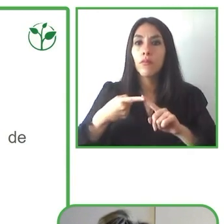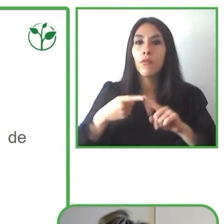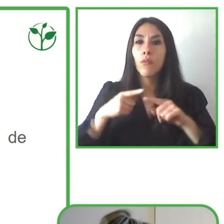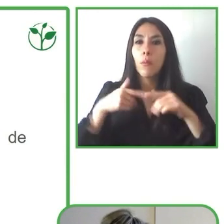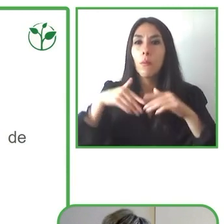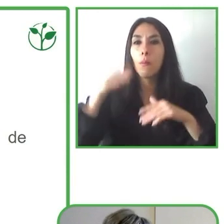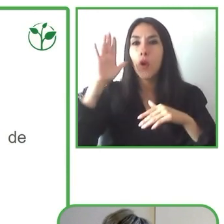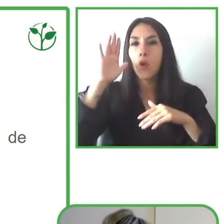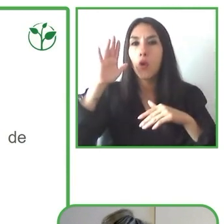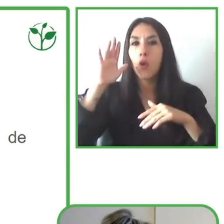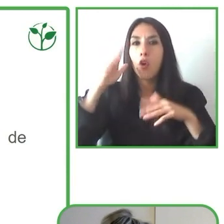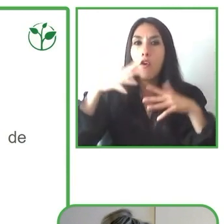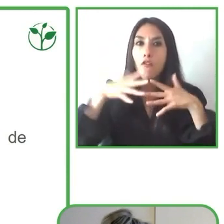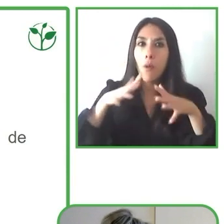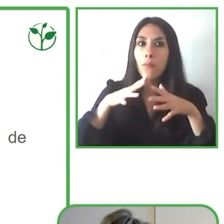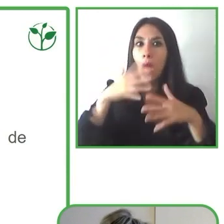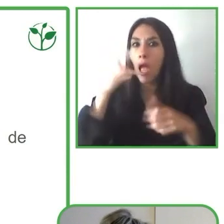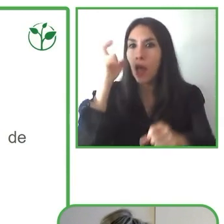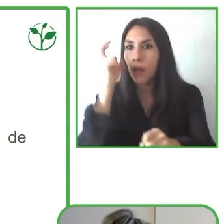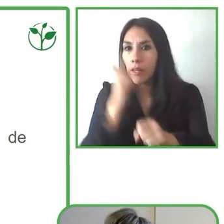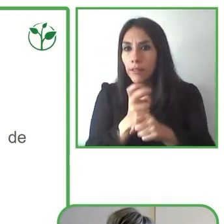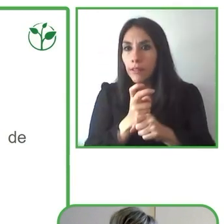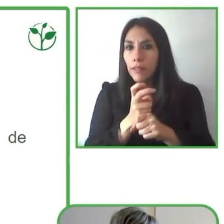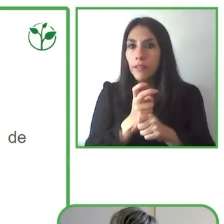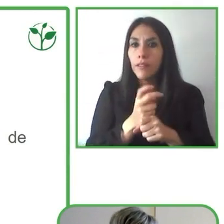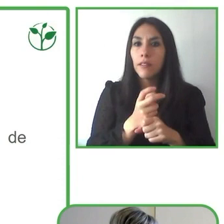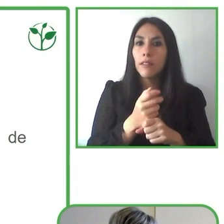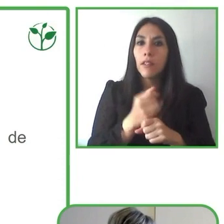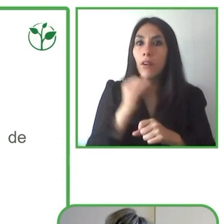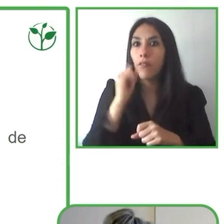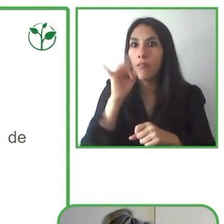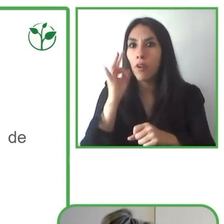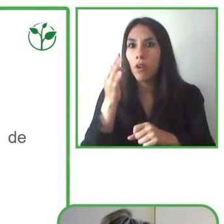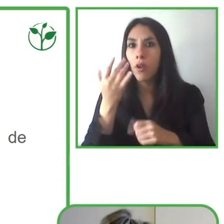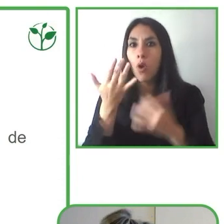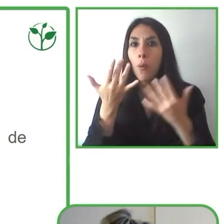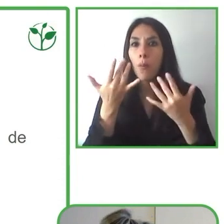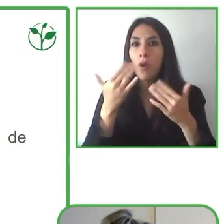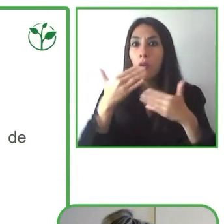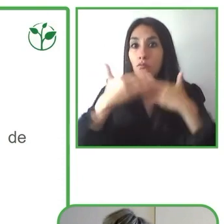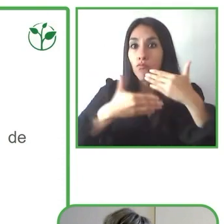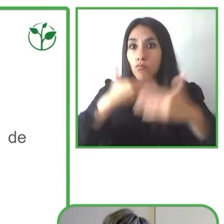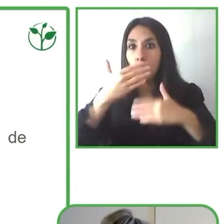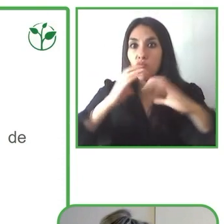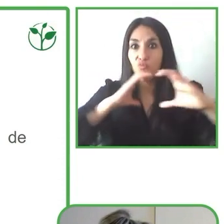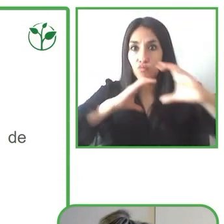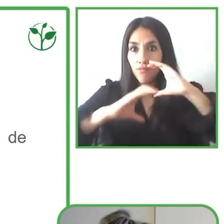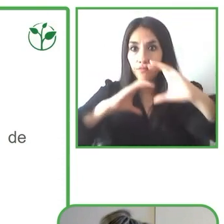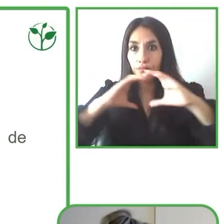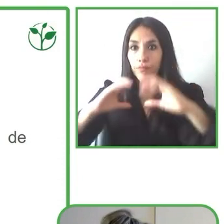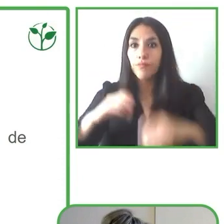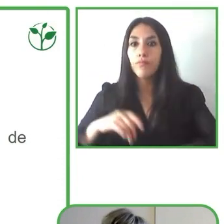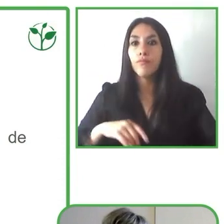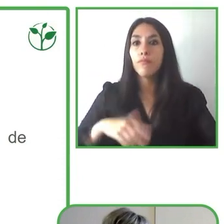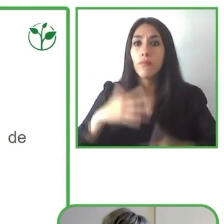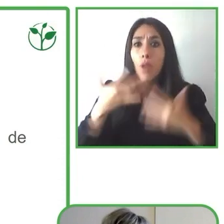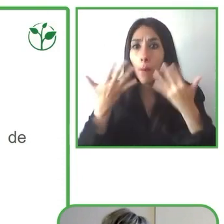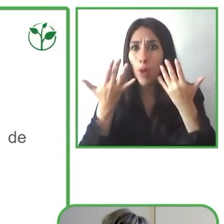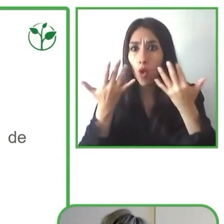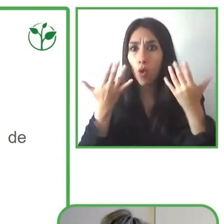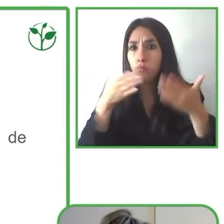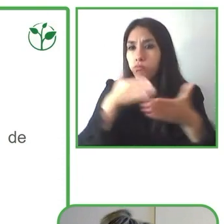comunicación debido a la escasa o nula accesibilidad. Segunda, es